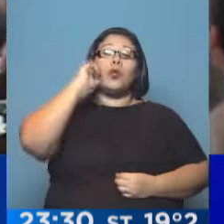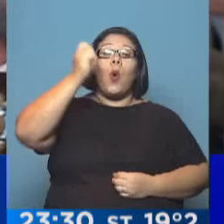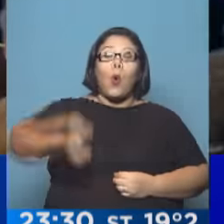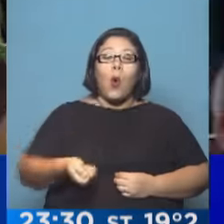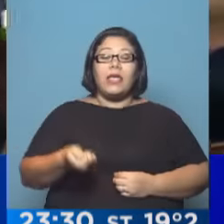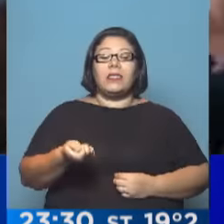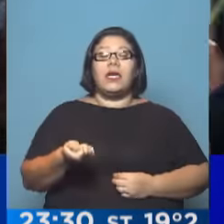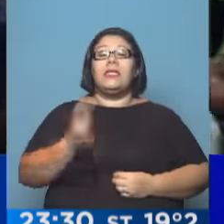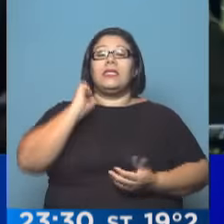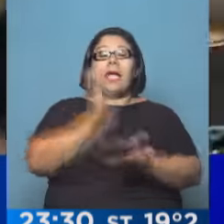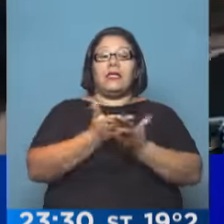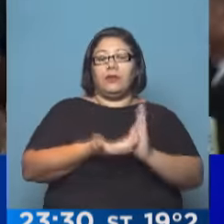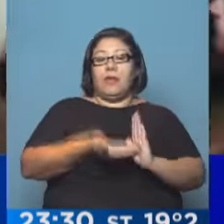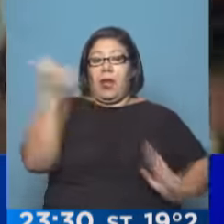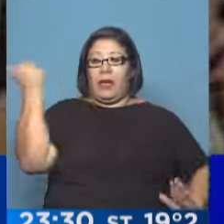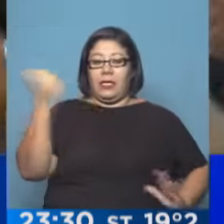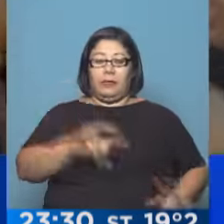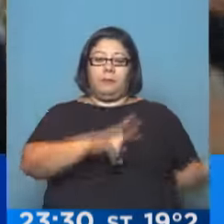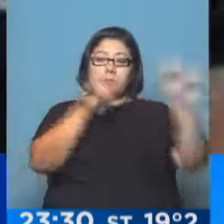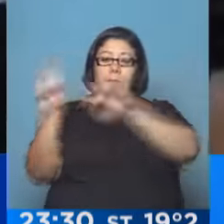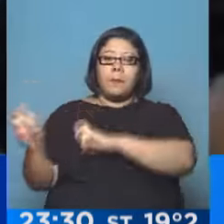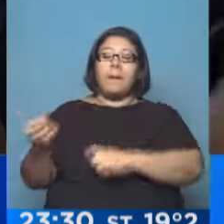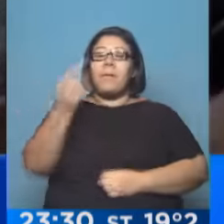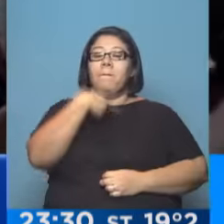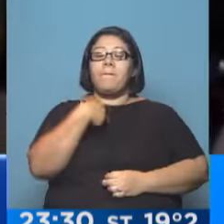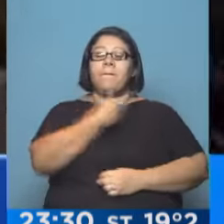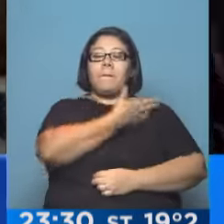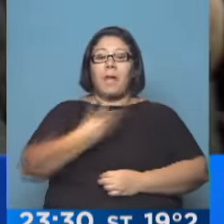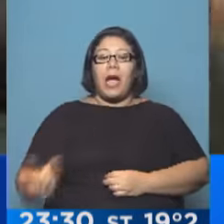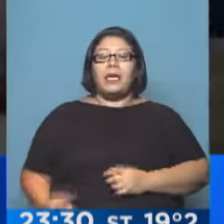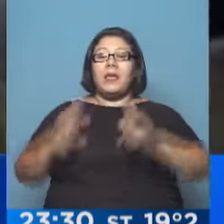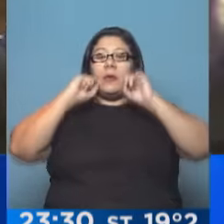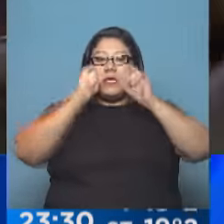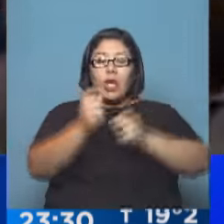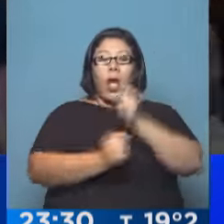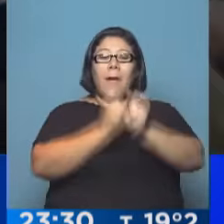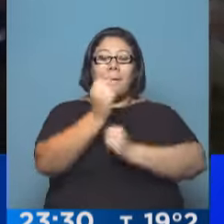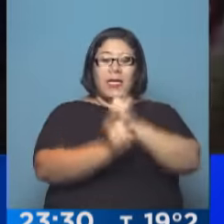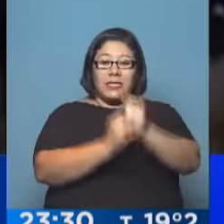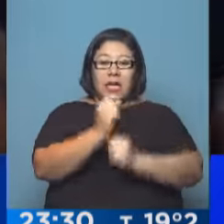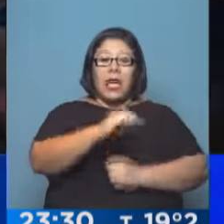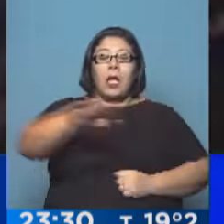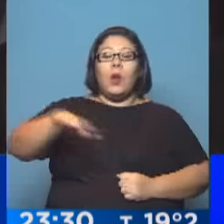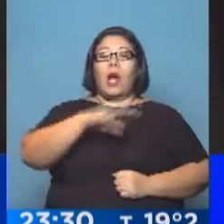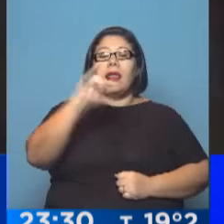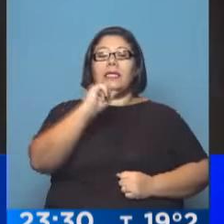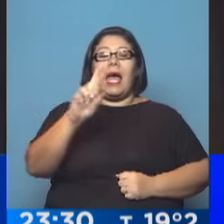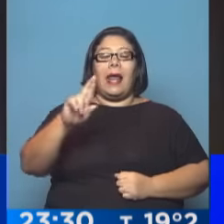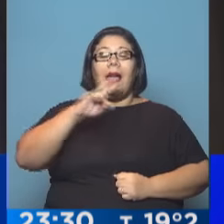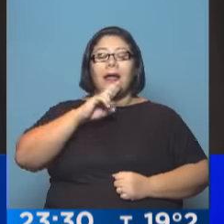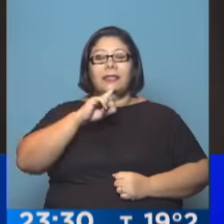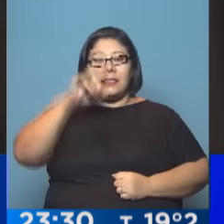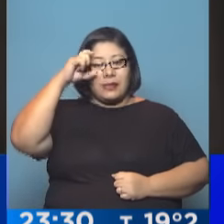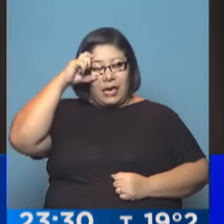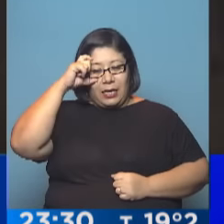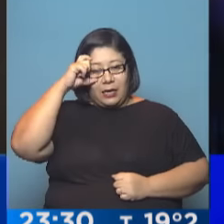El presidente en Zárate. Mauricio Macri visitó la fábrica que Toyota tiene en esta localidad bonaerense y destacó la necesidad de recuperar